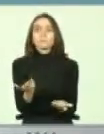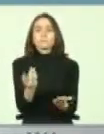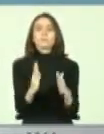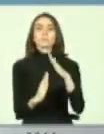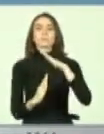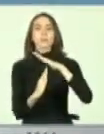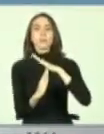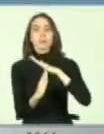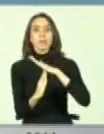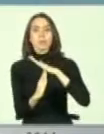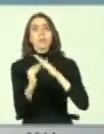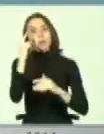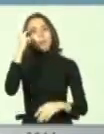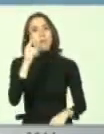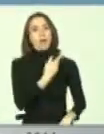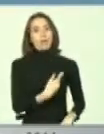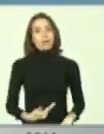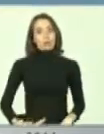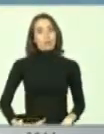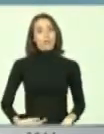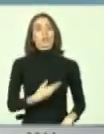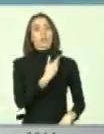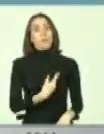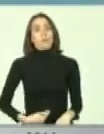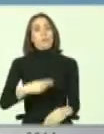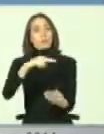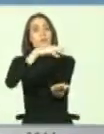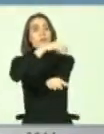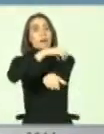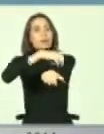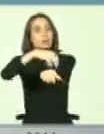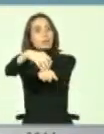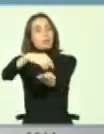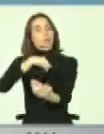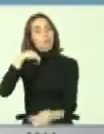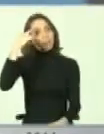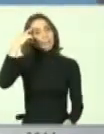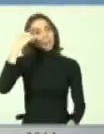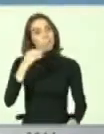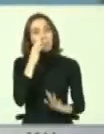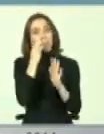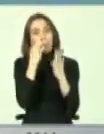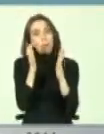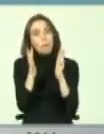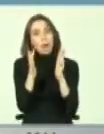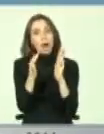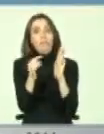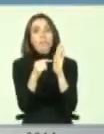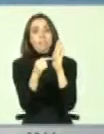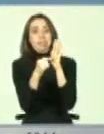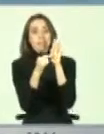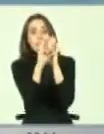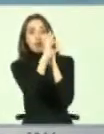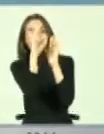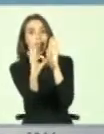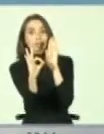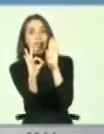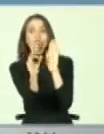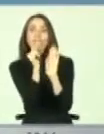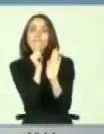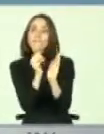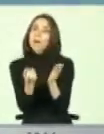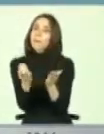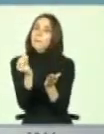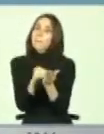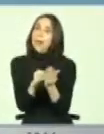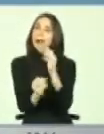incluso tarea para el gobierno y los gobiernos regionales. Y estoy convencida que es probable que esa cifra oculte. Probablemente en